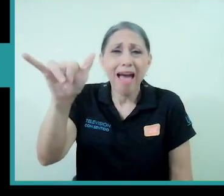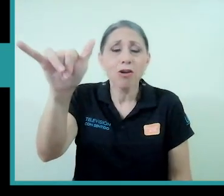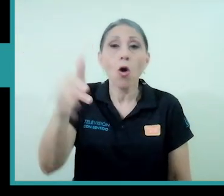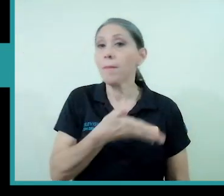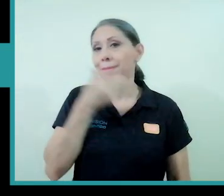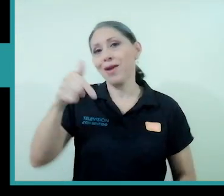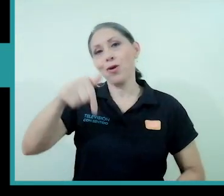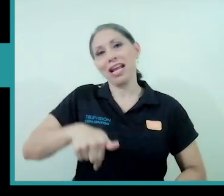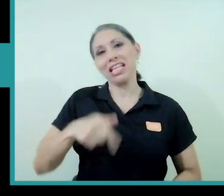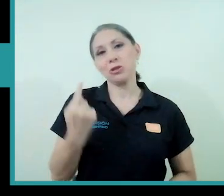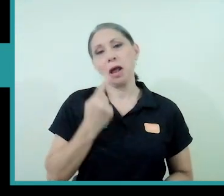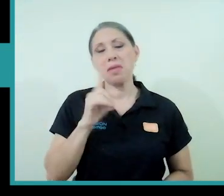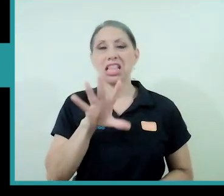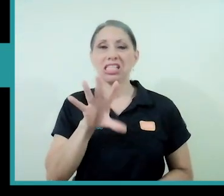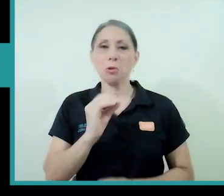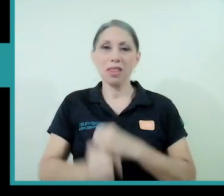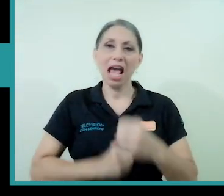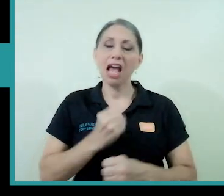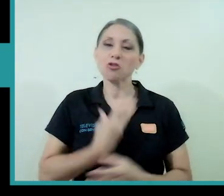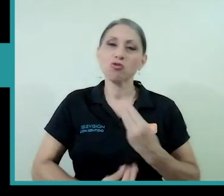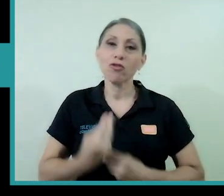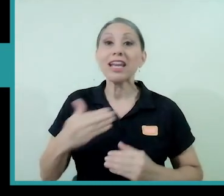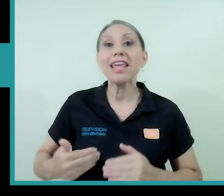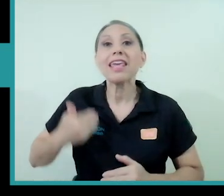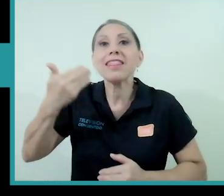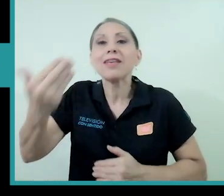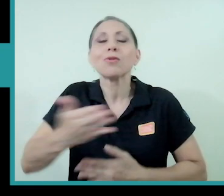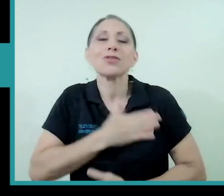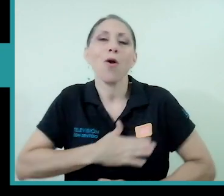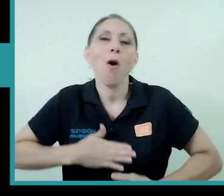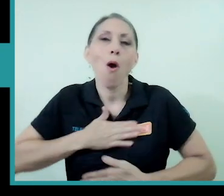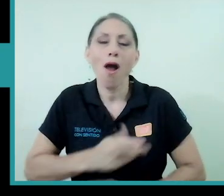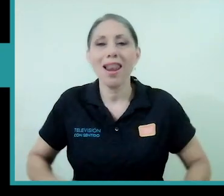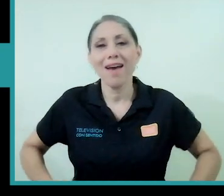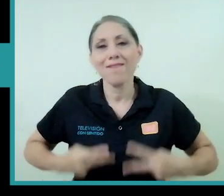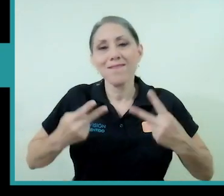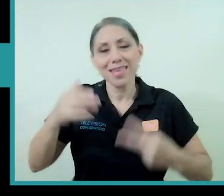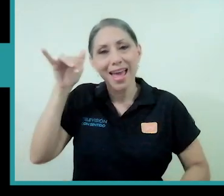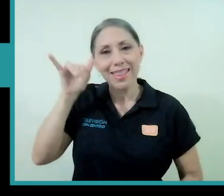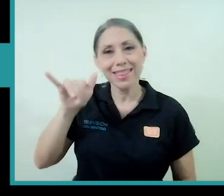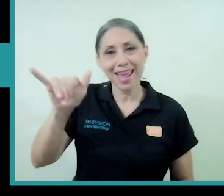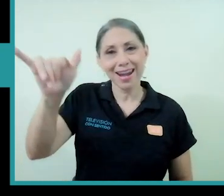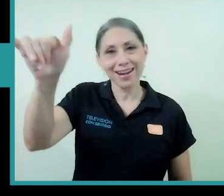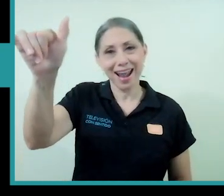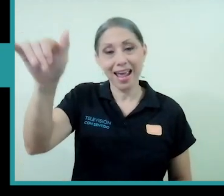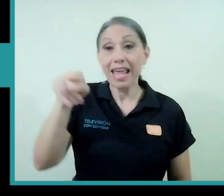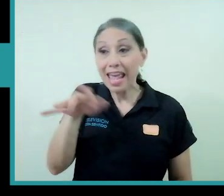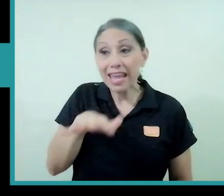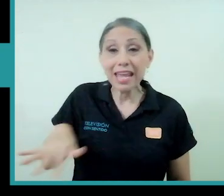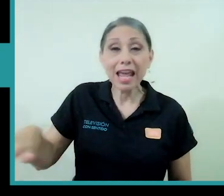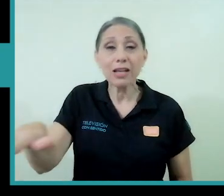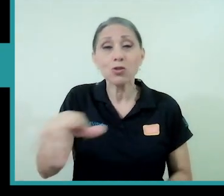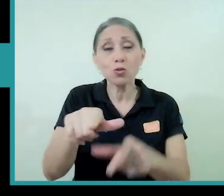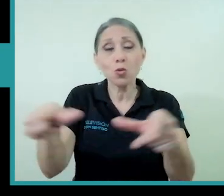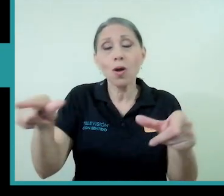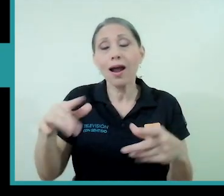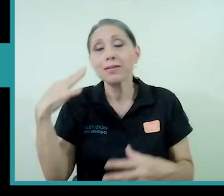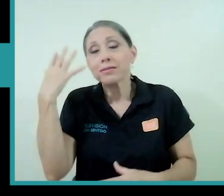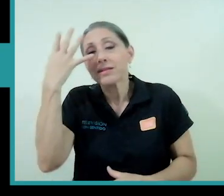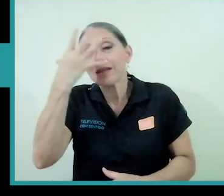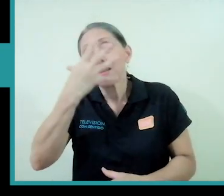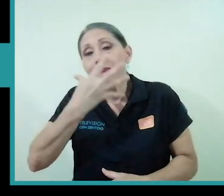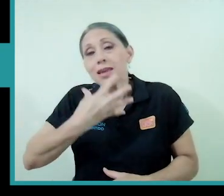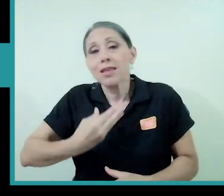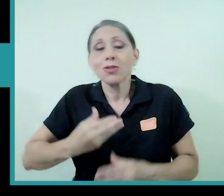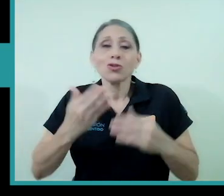gozar la vida eterna en esos paradisíacos paisajes ¿verdad? como nos pintan algunas iglesias que reparten folletitos donde